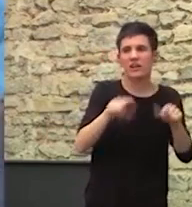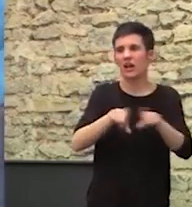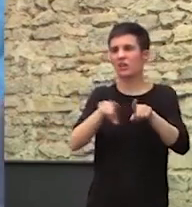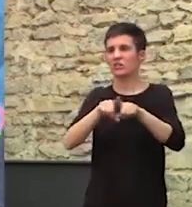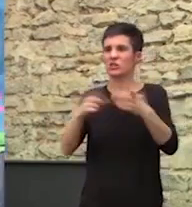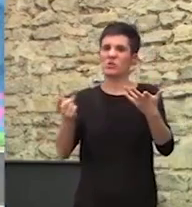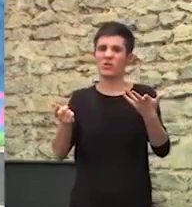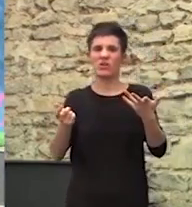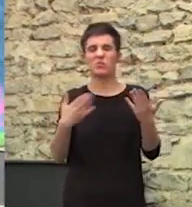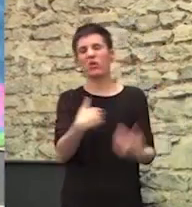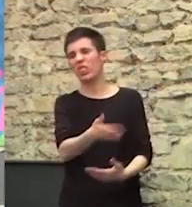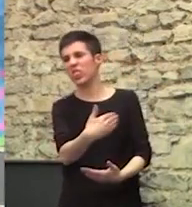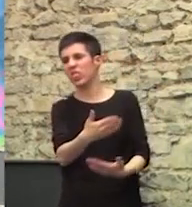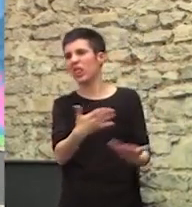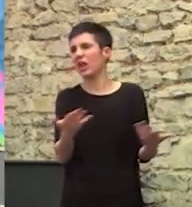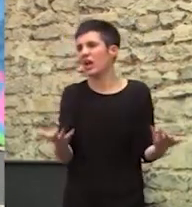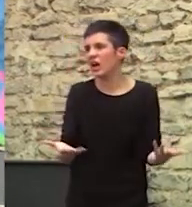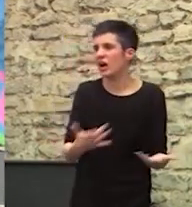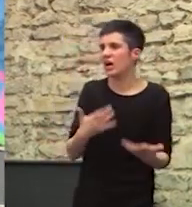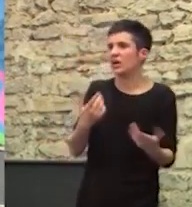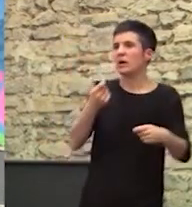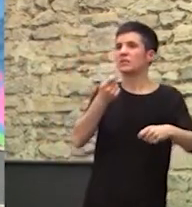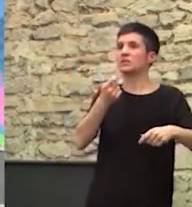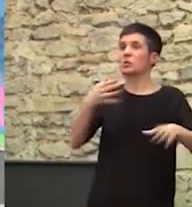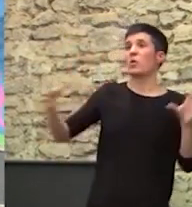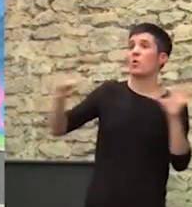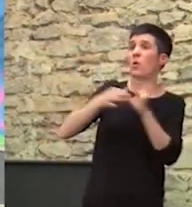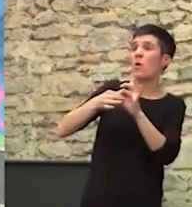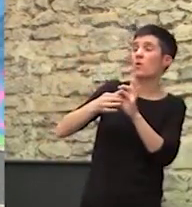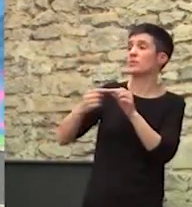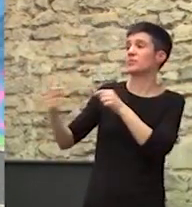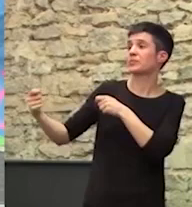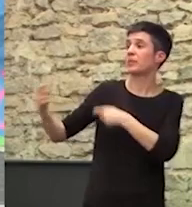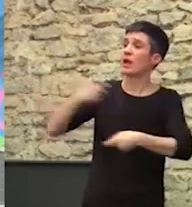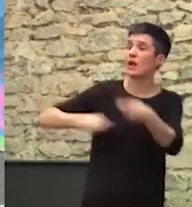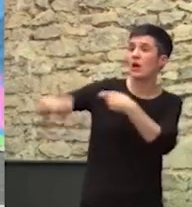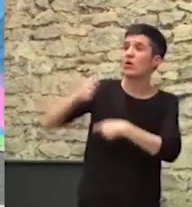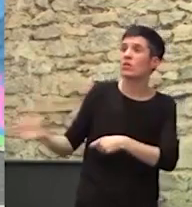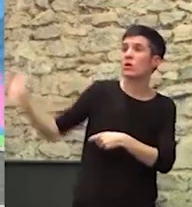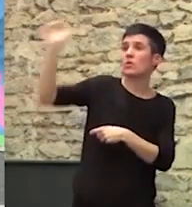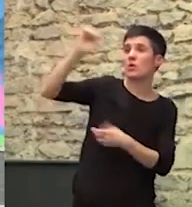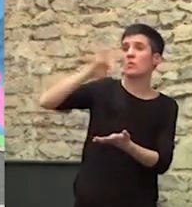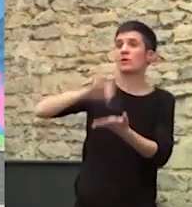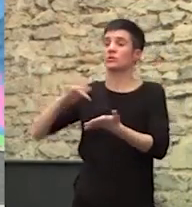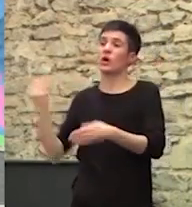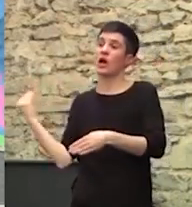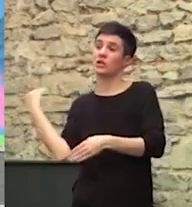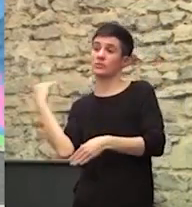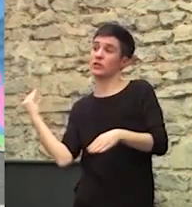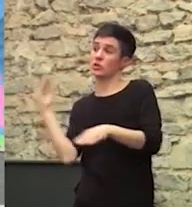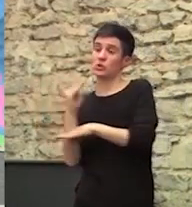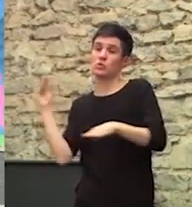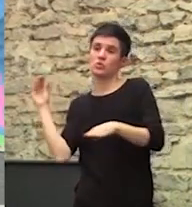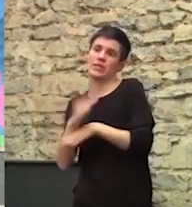venden a Europa Cuando está de moda Las subvenciones De mejora de la ampliabilidad Cursos de habilidades